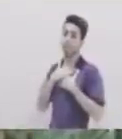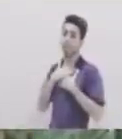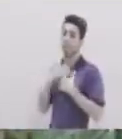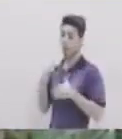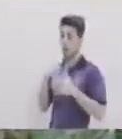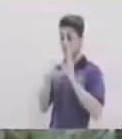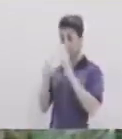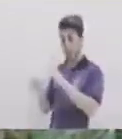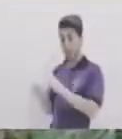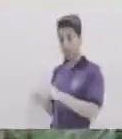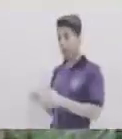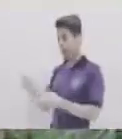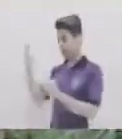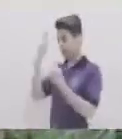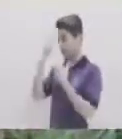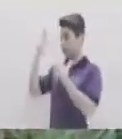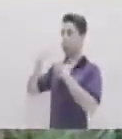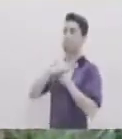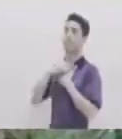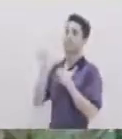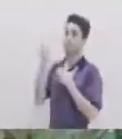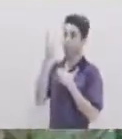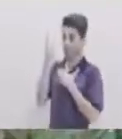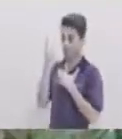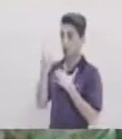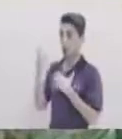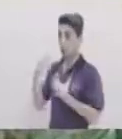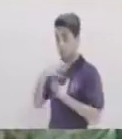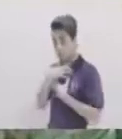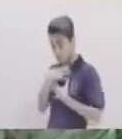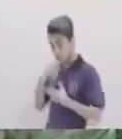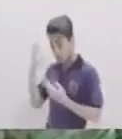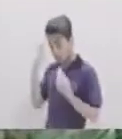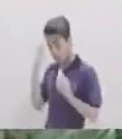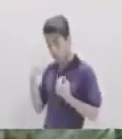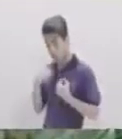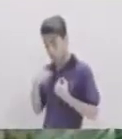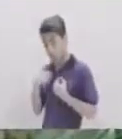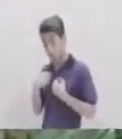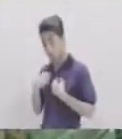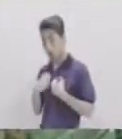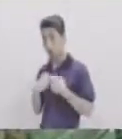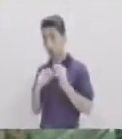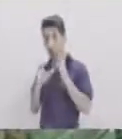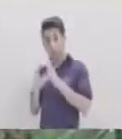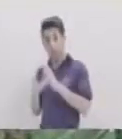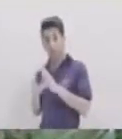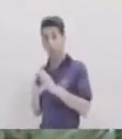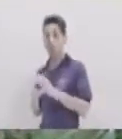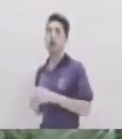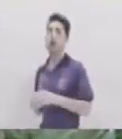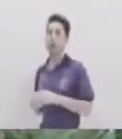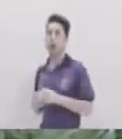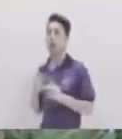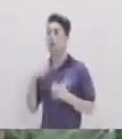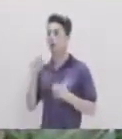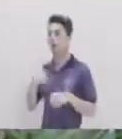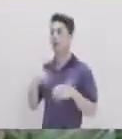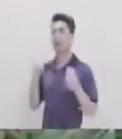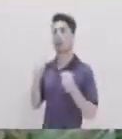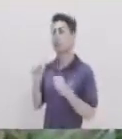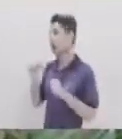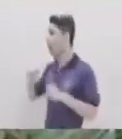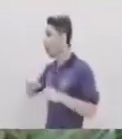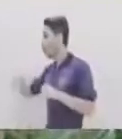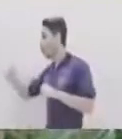Se respeta a sí mismo Solo por eso Solo por el propio respeto Que nosotros tengamos Como líderes Vamos